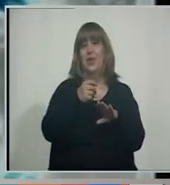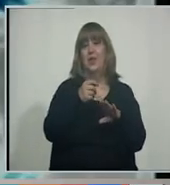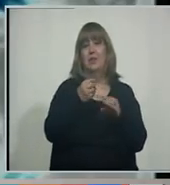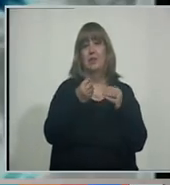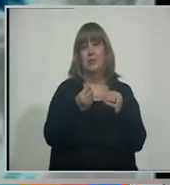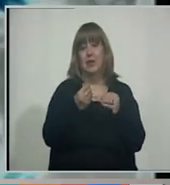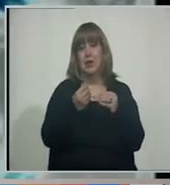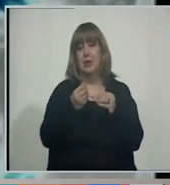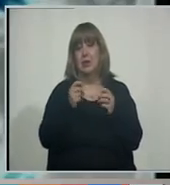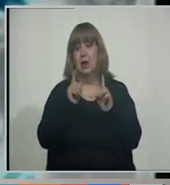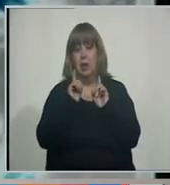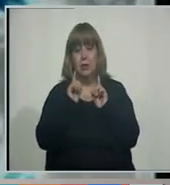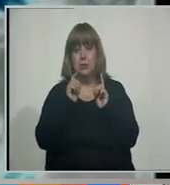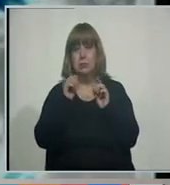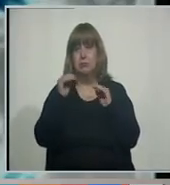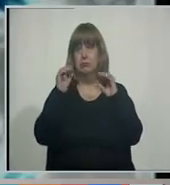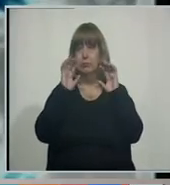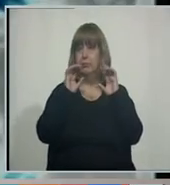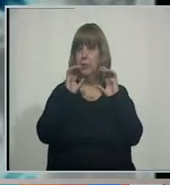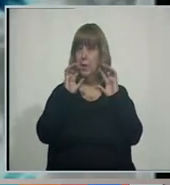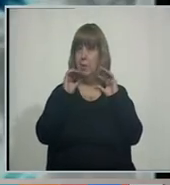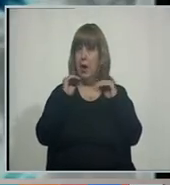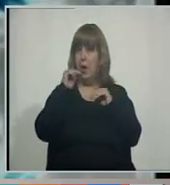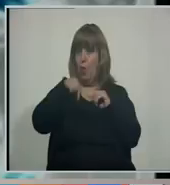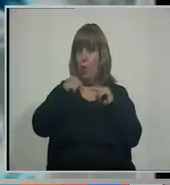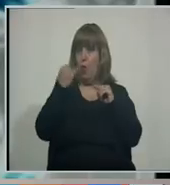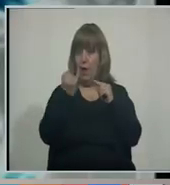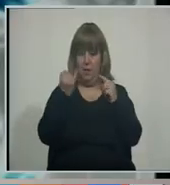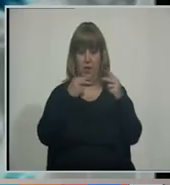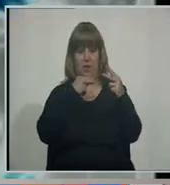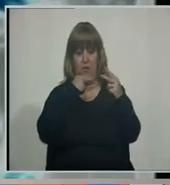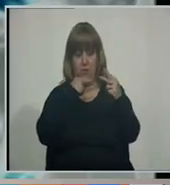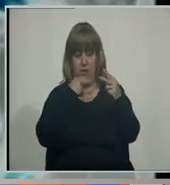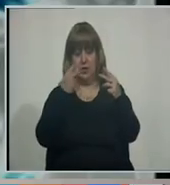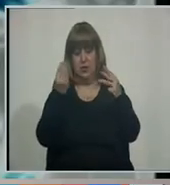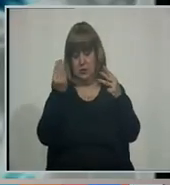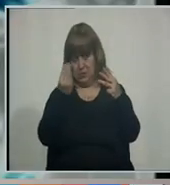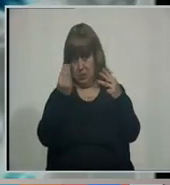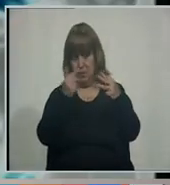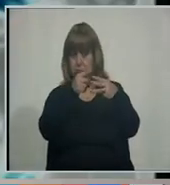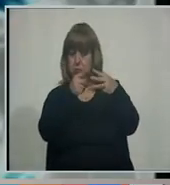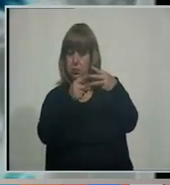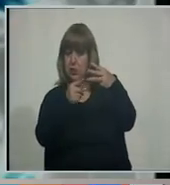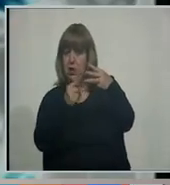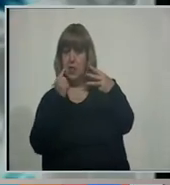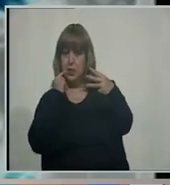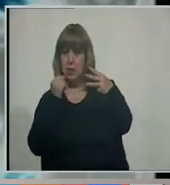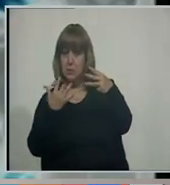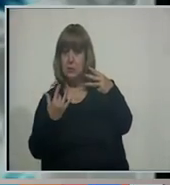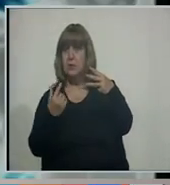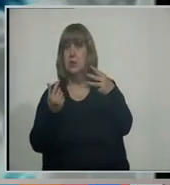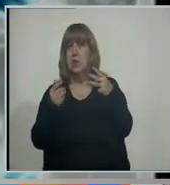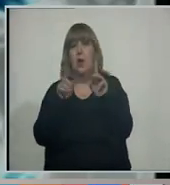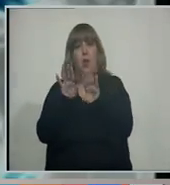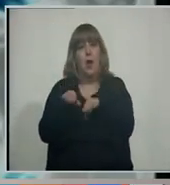Esperamos poco cambio de temperatura en estos tres días. Hoy jueves, mañana viernes, pasado mañana sábado, pero con aire húmedo, con